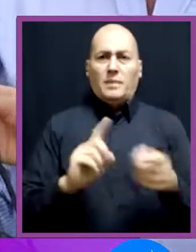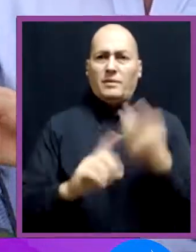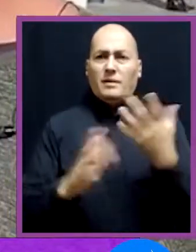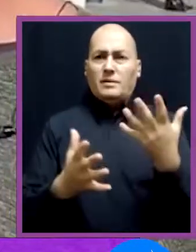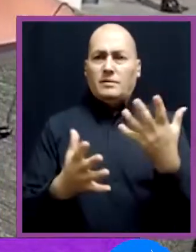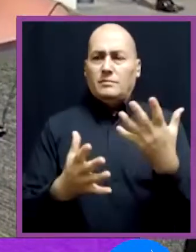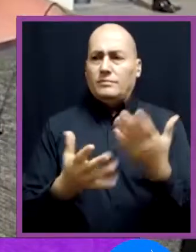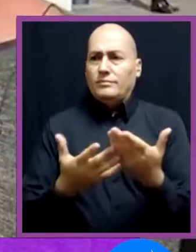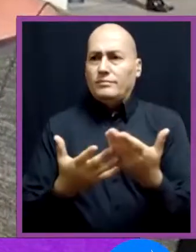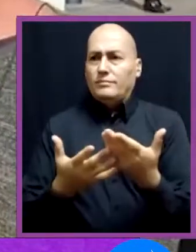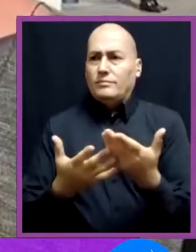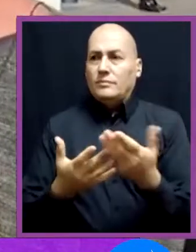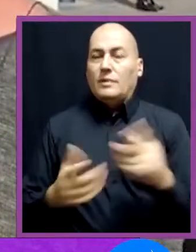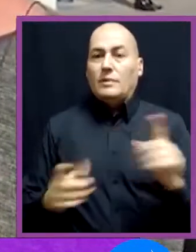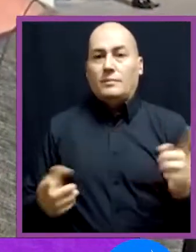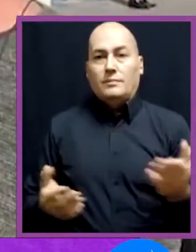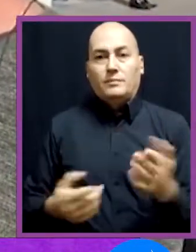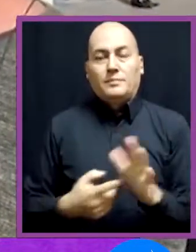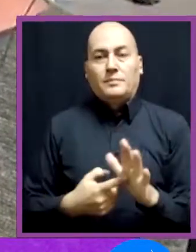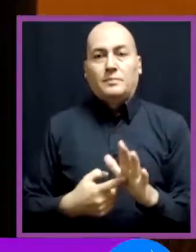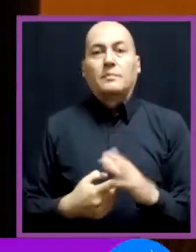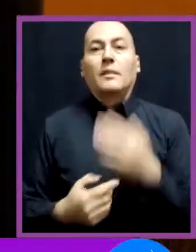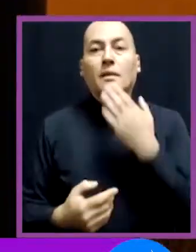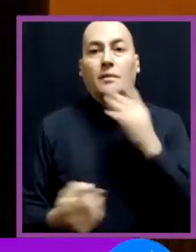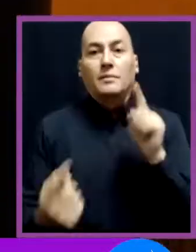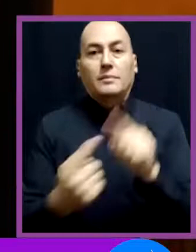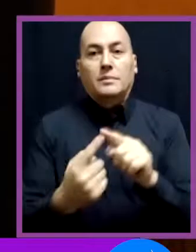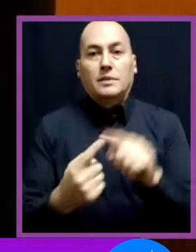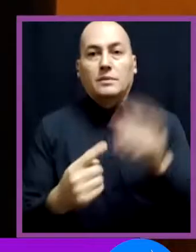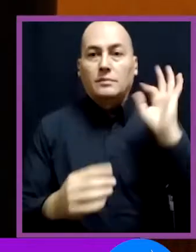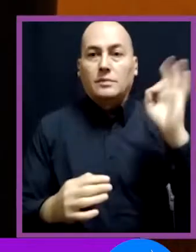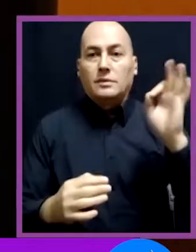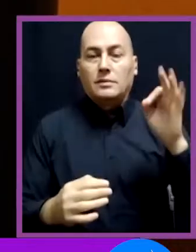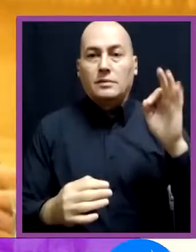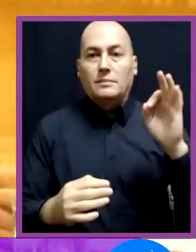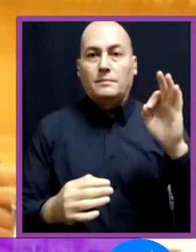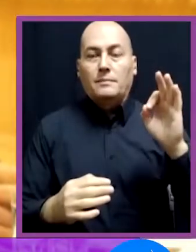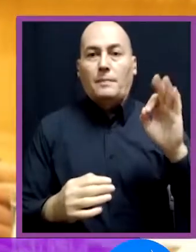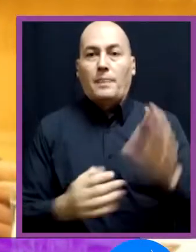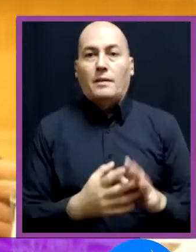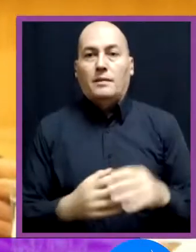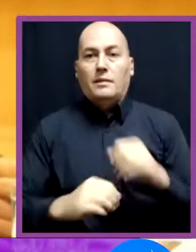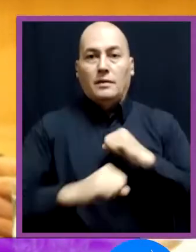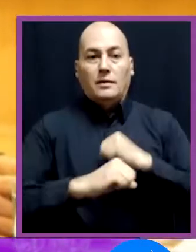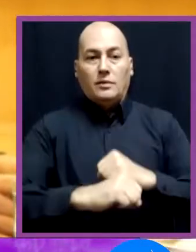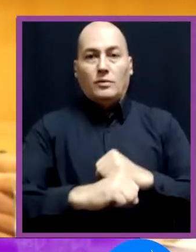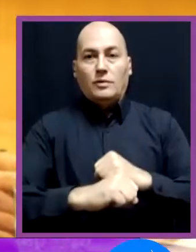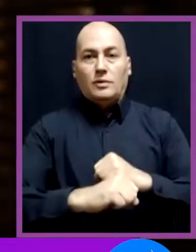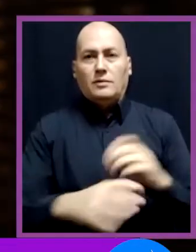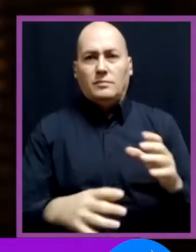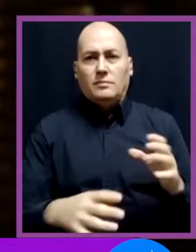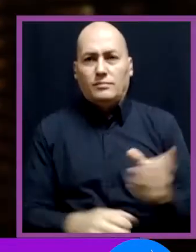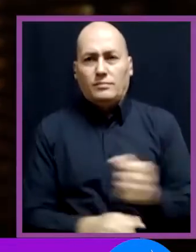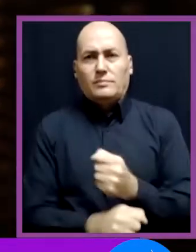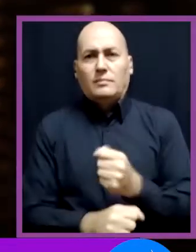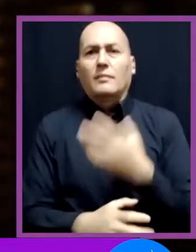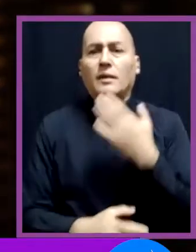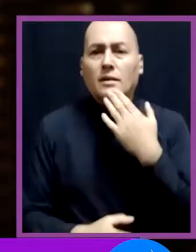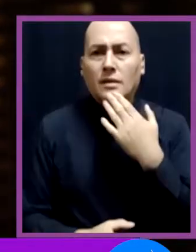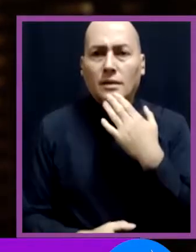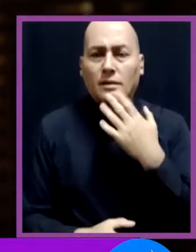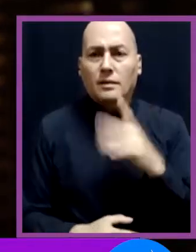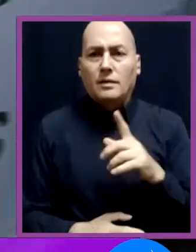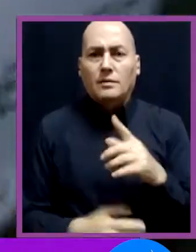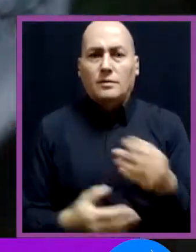seria comenzaron a darle voz a San Bernardo. Participamos de reuniones con la subsecretaría de prevención del delito. Generamos